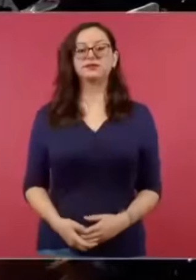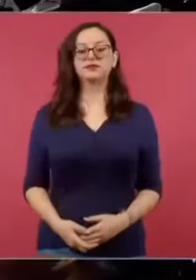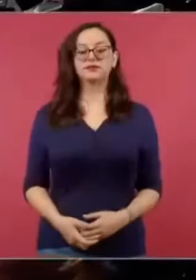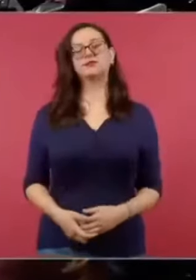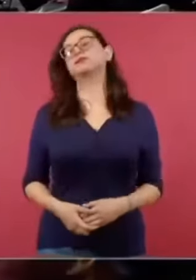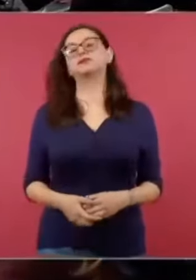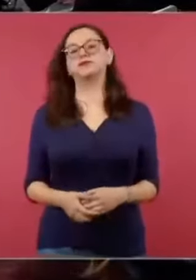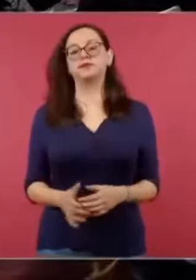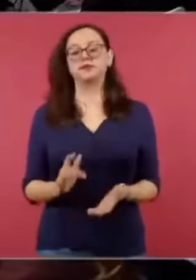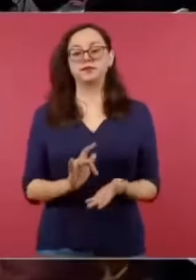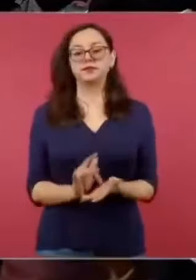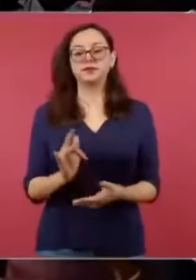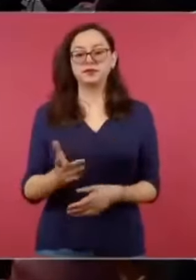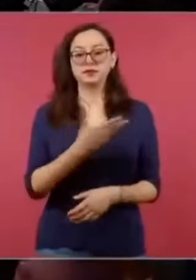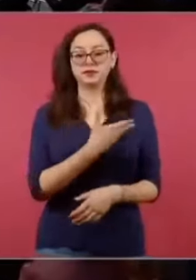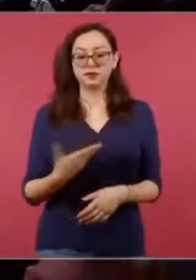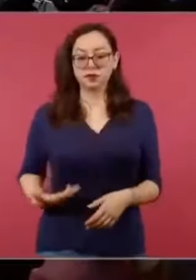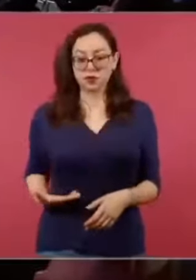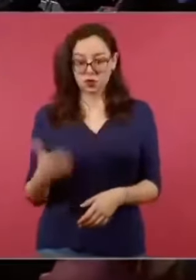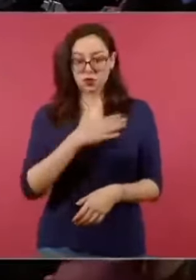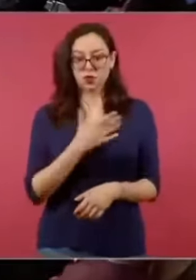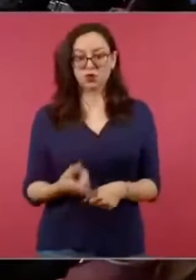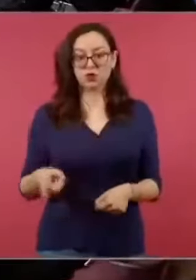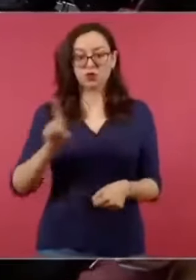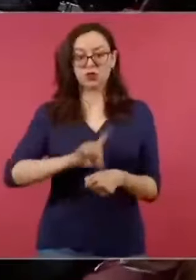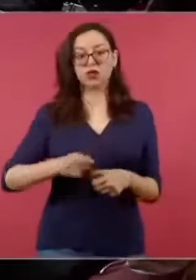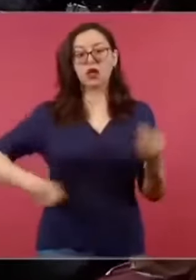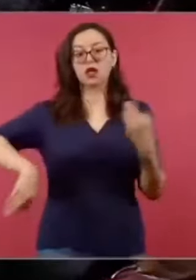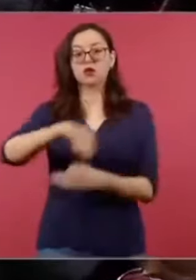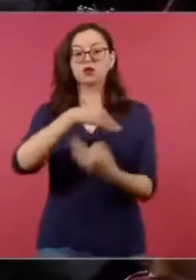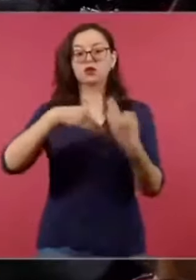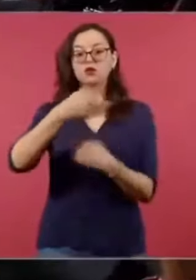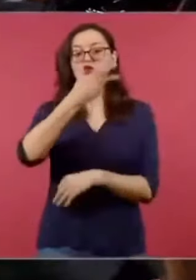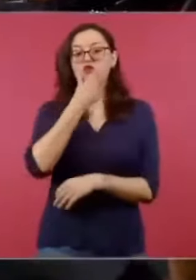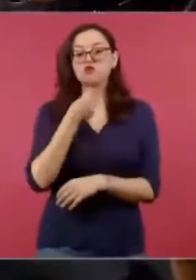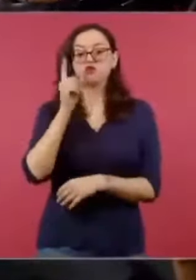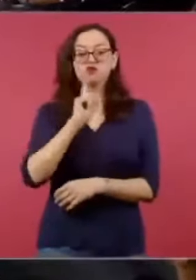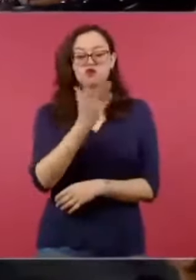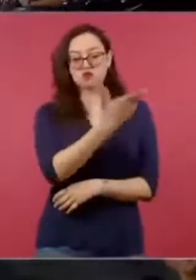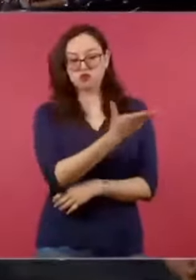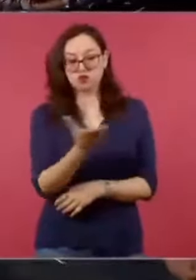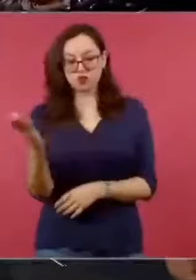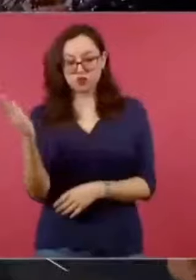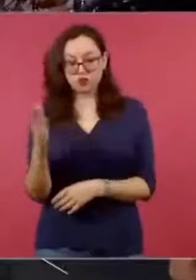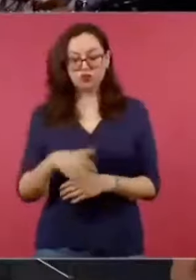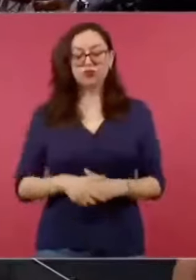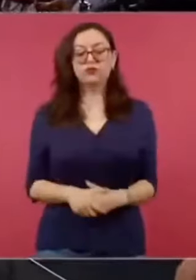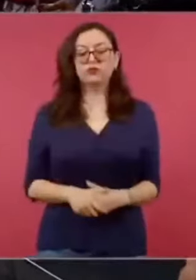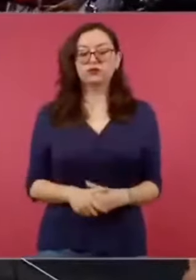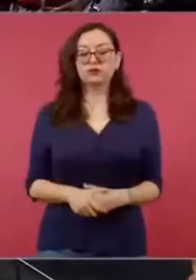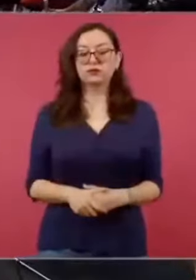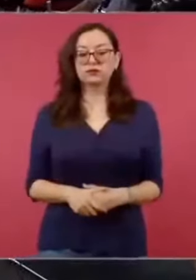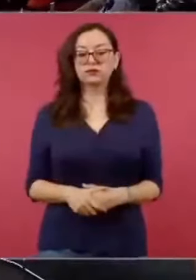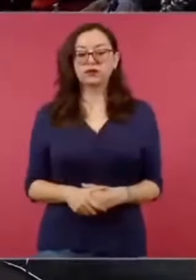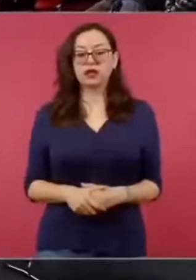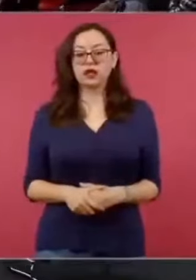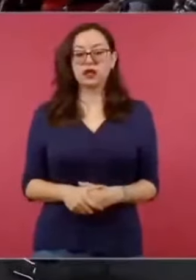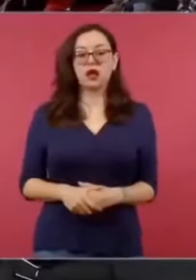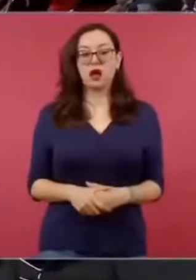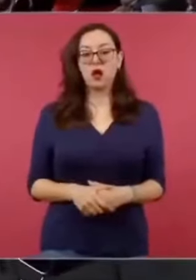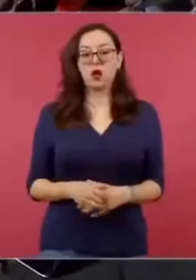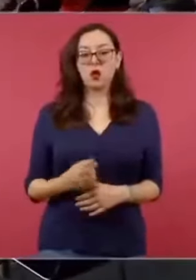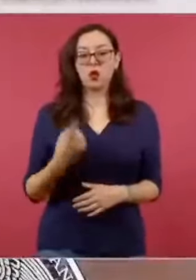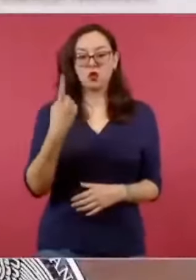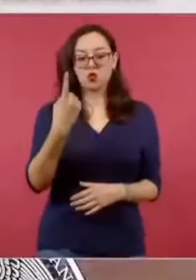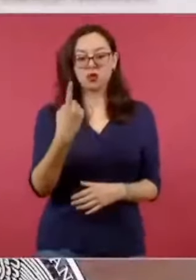presidente. Buenos días a todas, a todos. Con su permiso. Buenos señor presidente. Esta es la sección Quiénes quieren las mentiras de la semana.